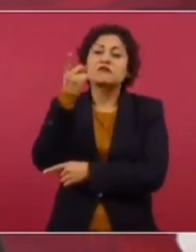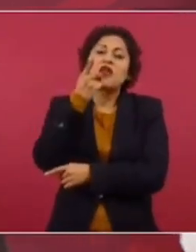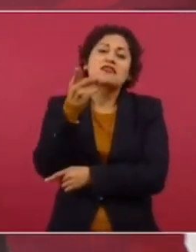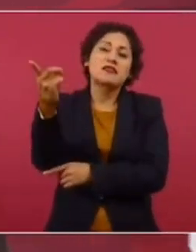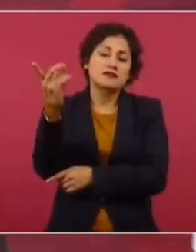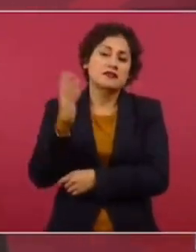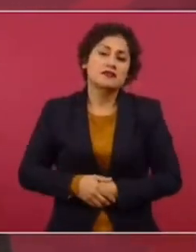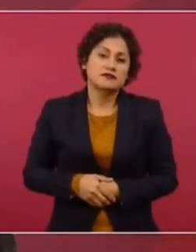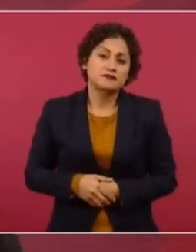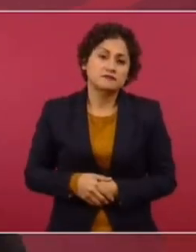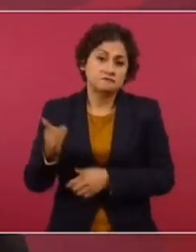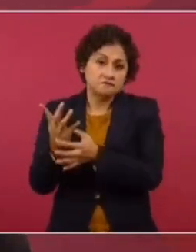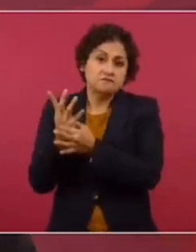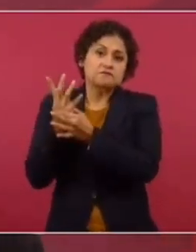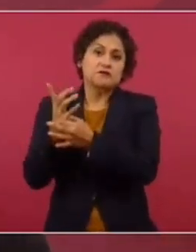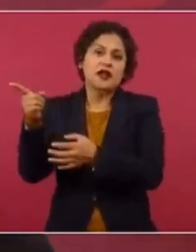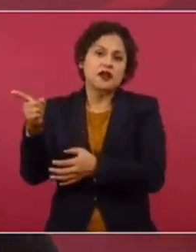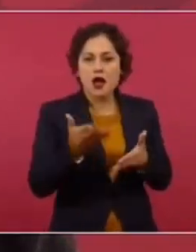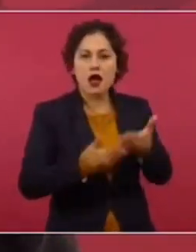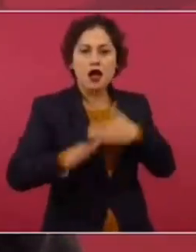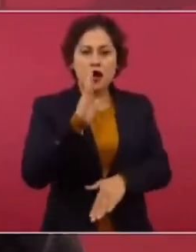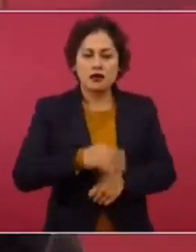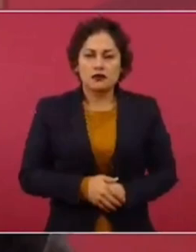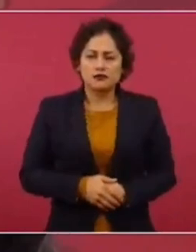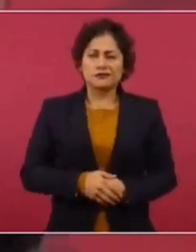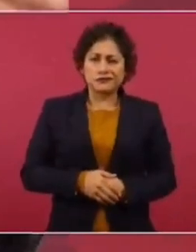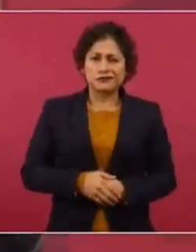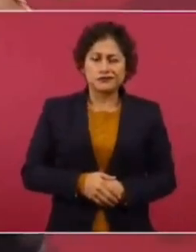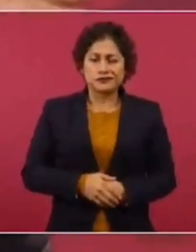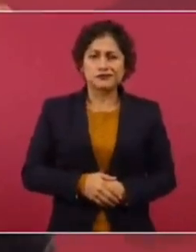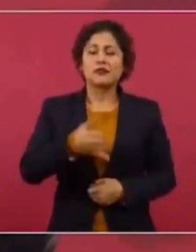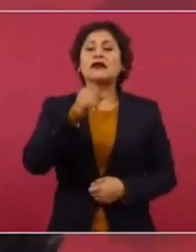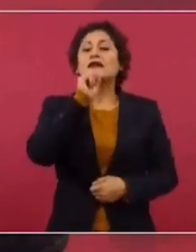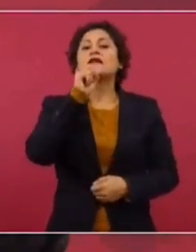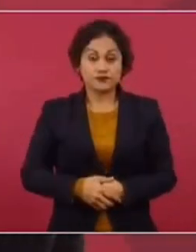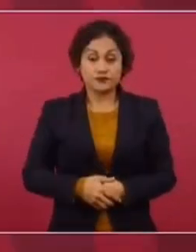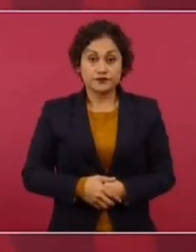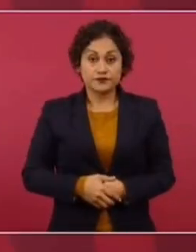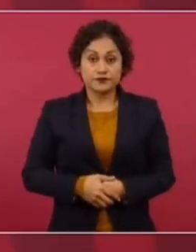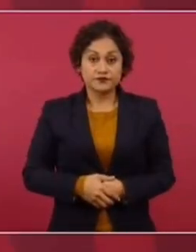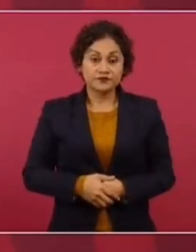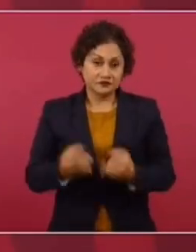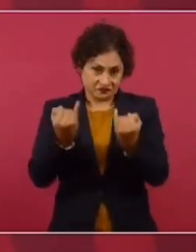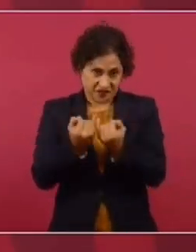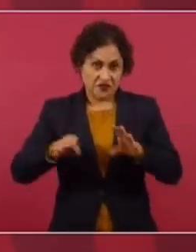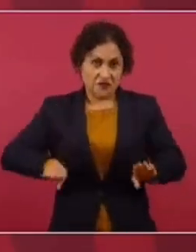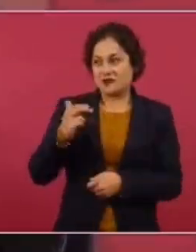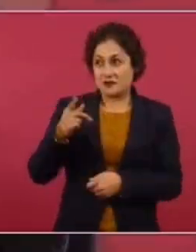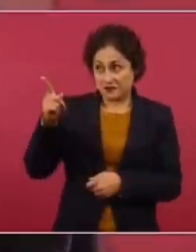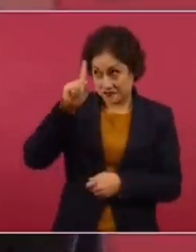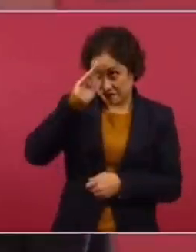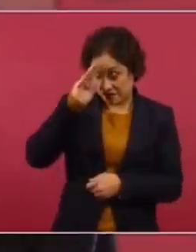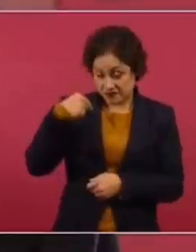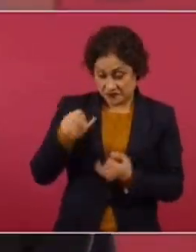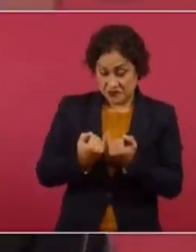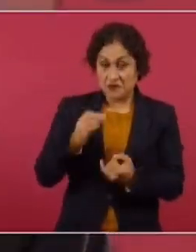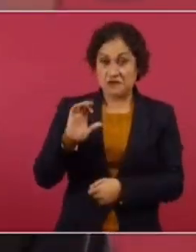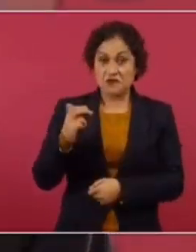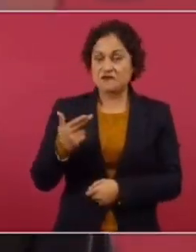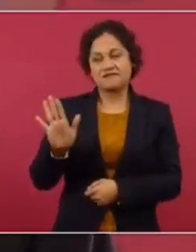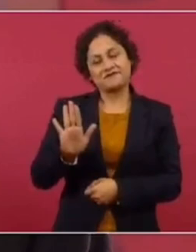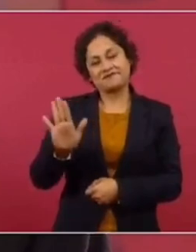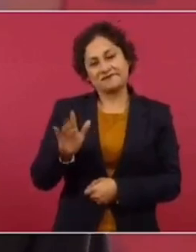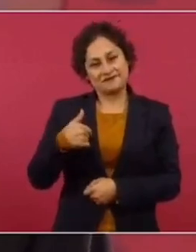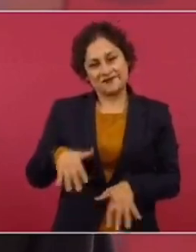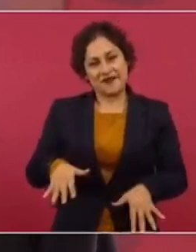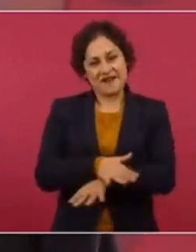que agradecerles que vinieron a civilizarnos. Y luego de las empresas, con la misma actitud de prepotencia. Y le tenemos mucho